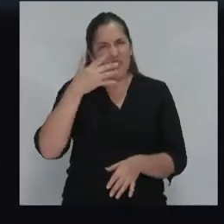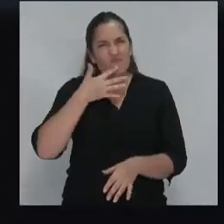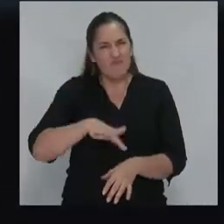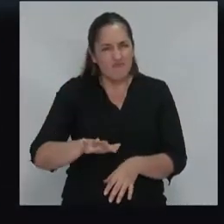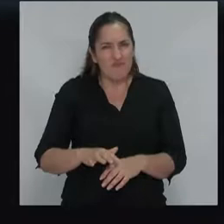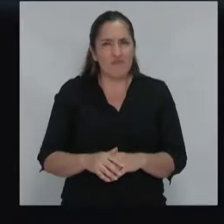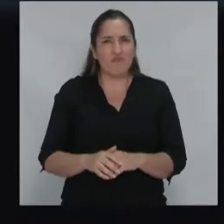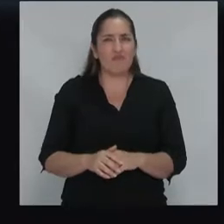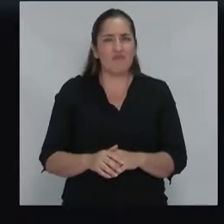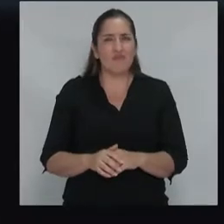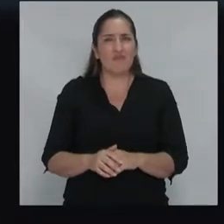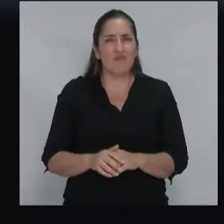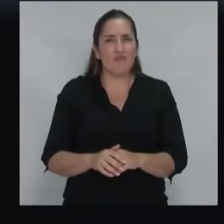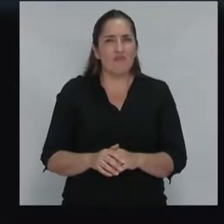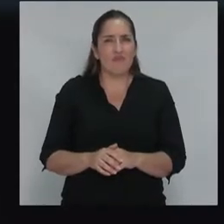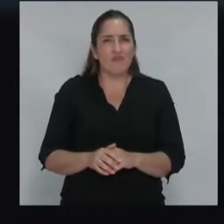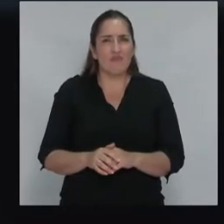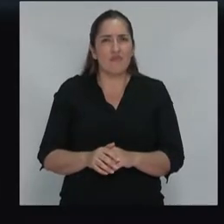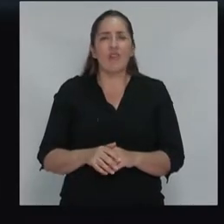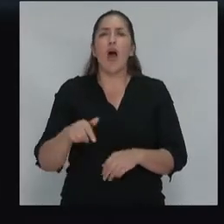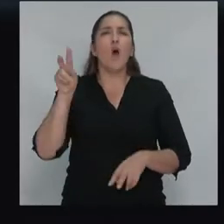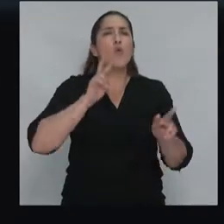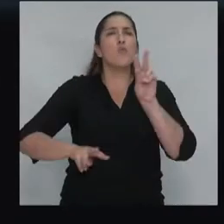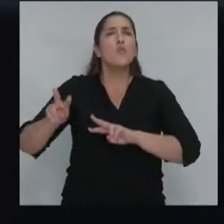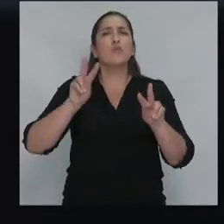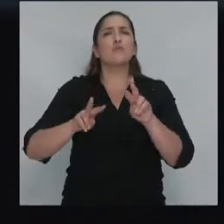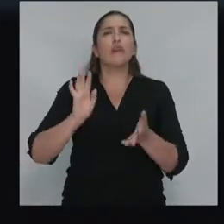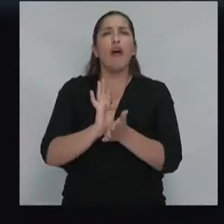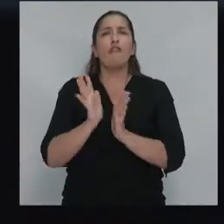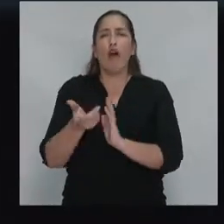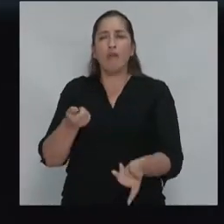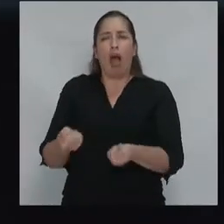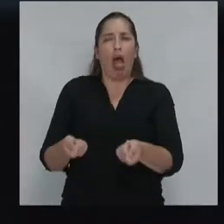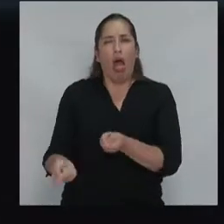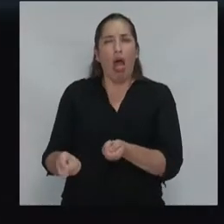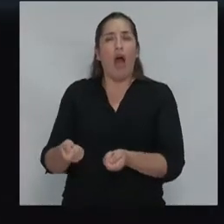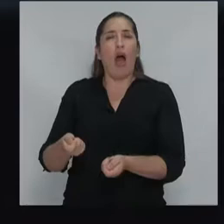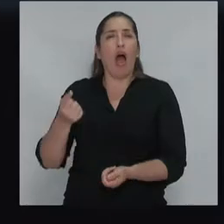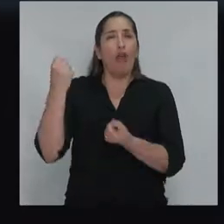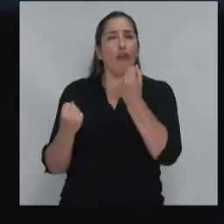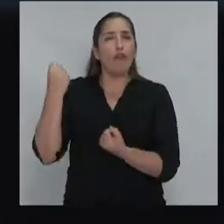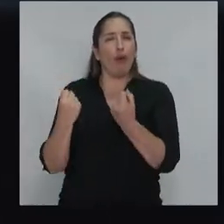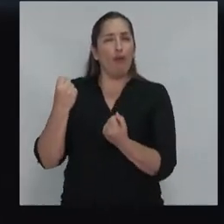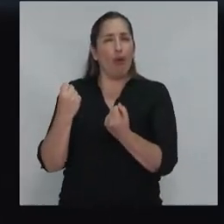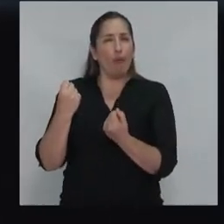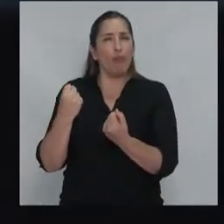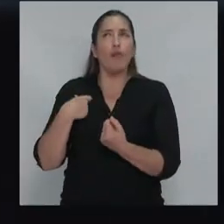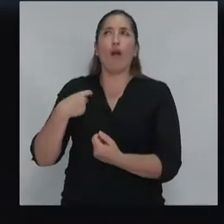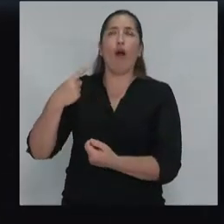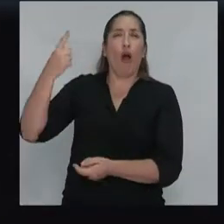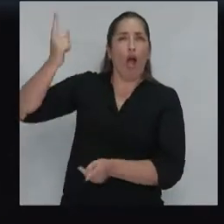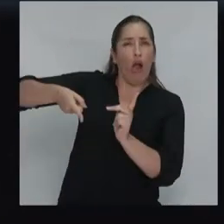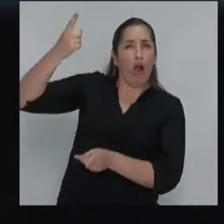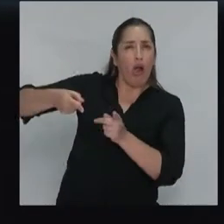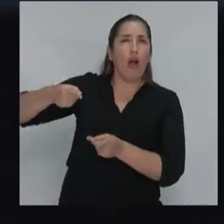el chantaje económico abajo la política de